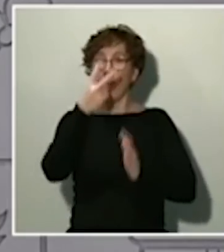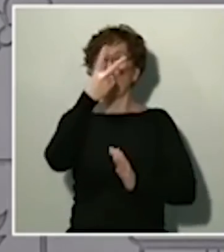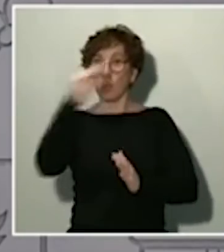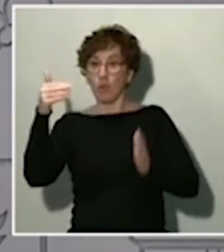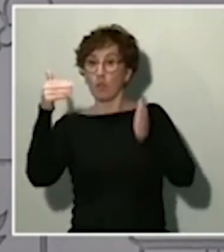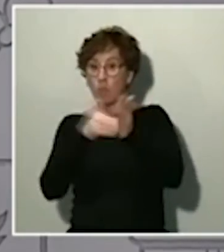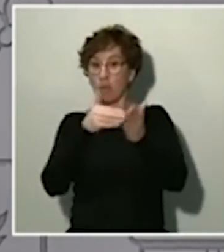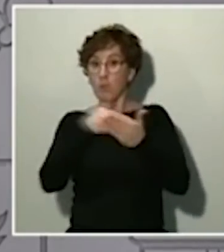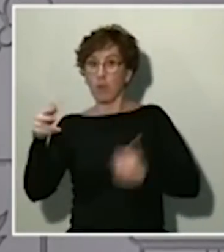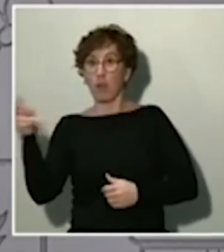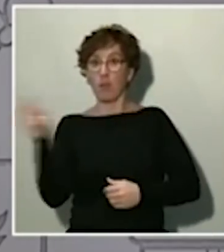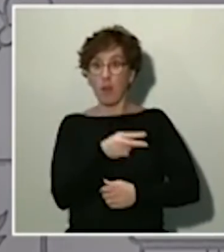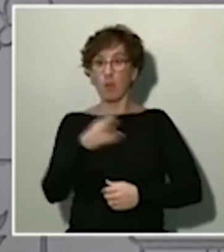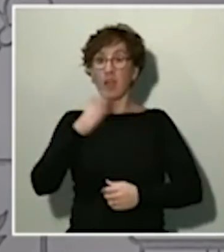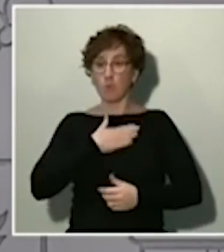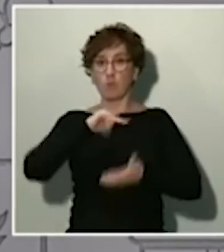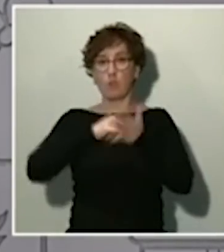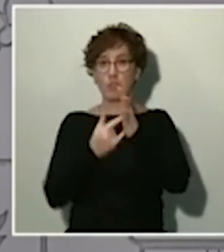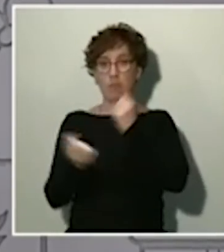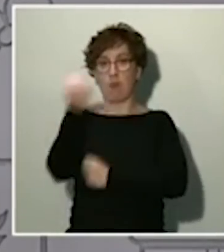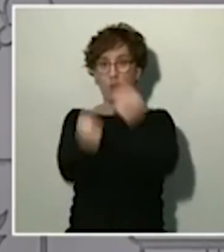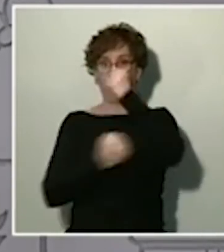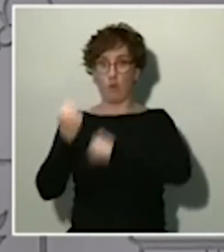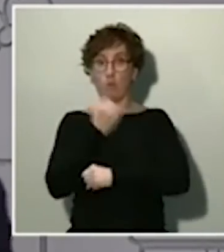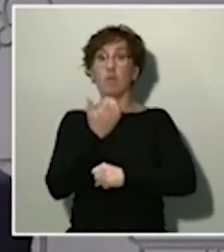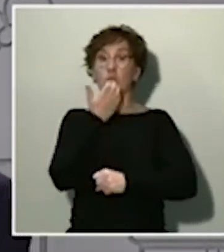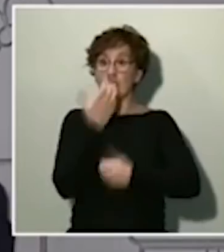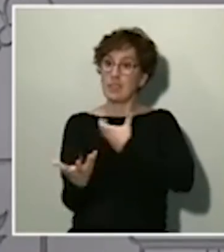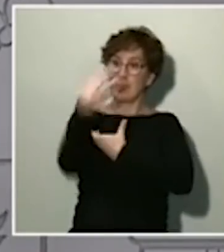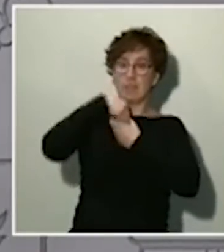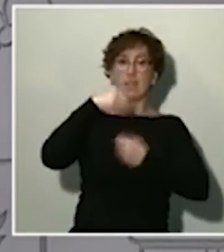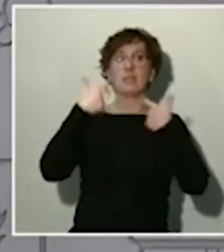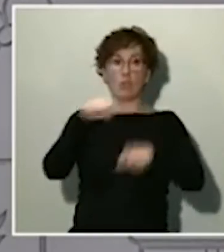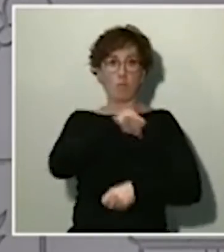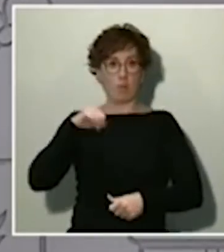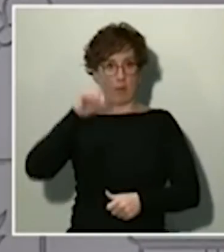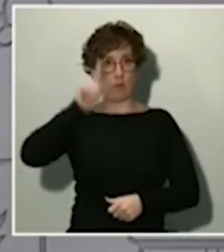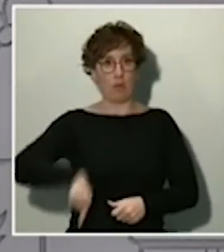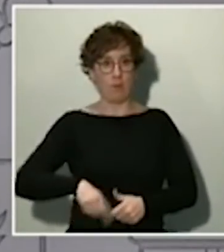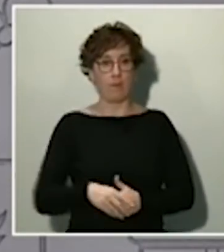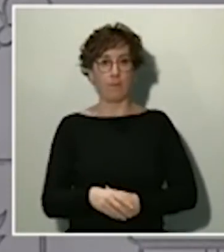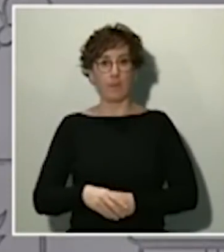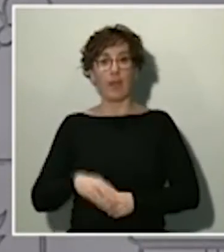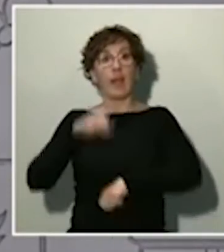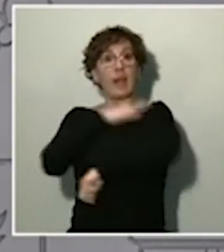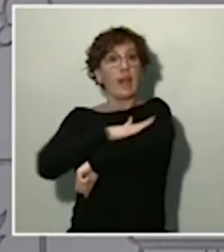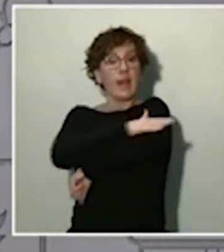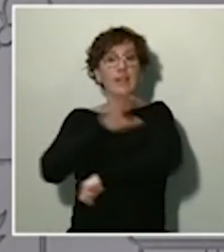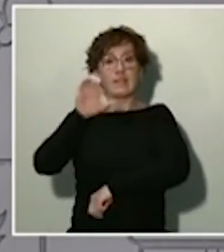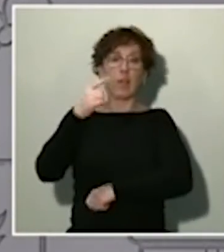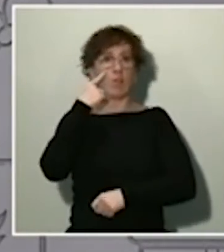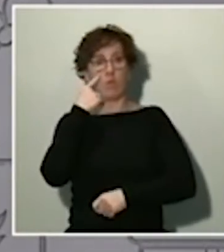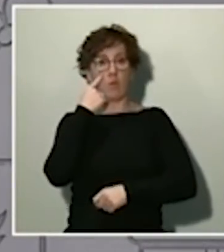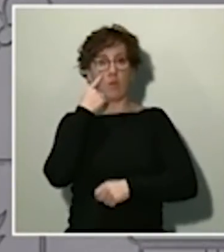sistema económico si también incorporamos al sector privado. El Estado será el garante de las operaciones. Además,